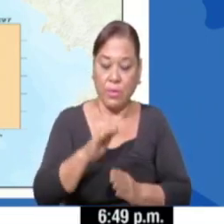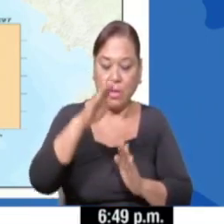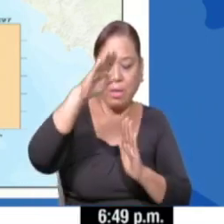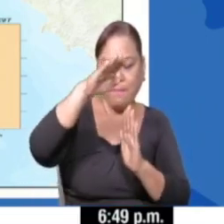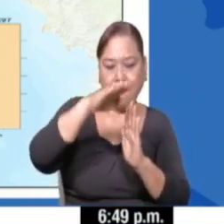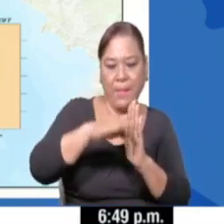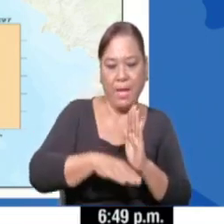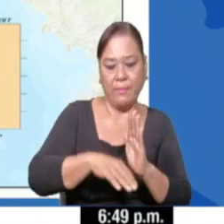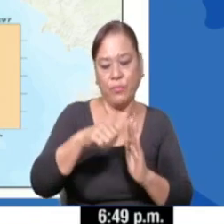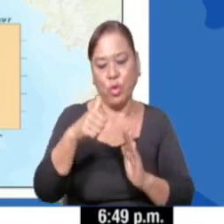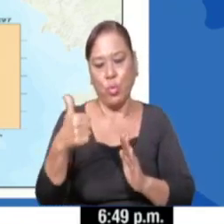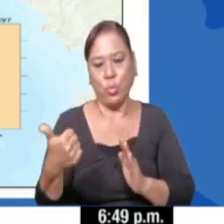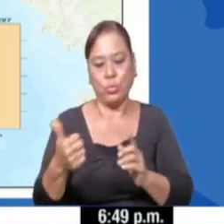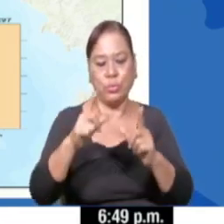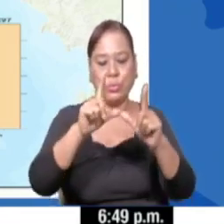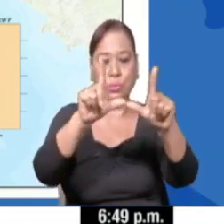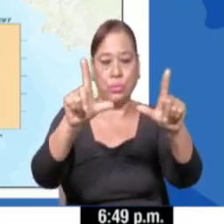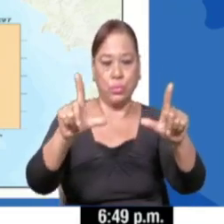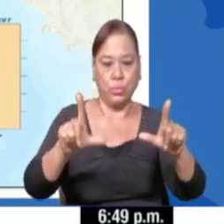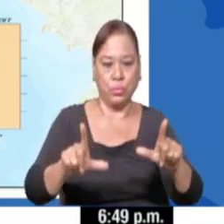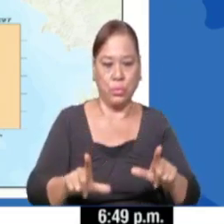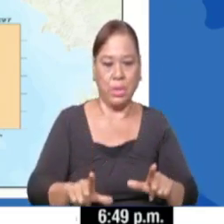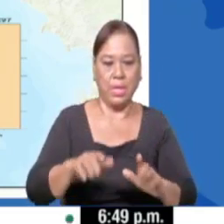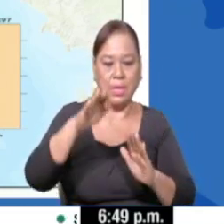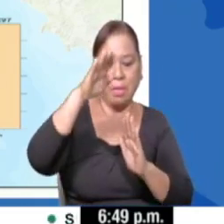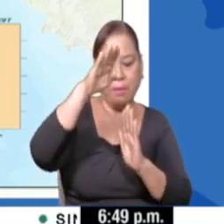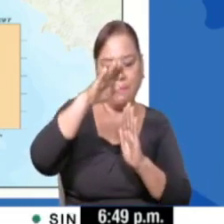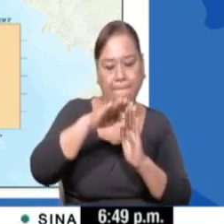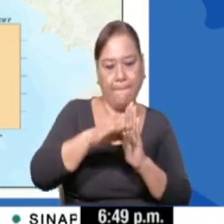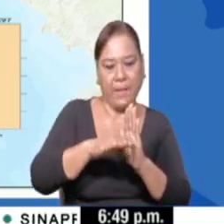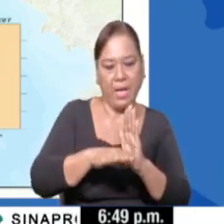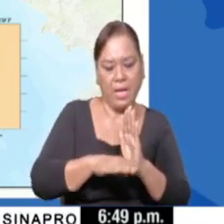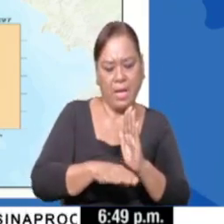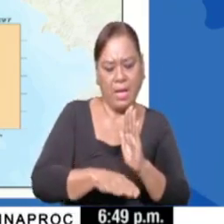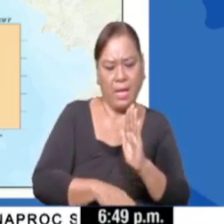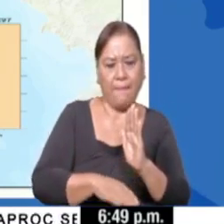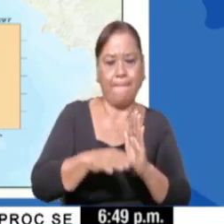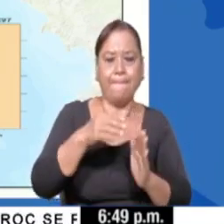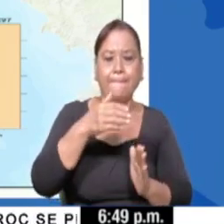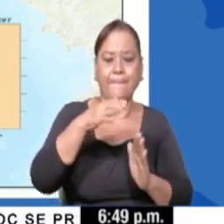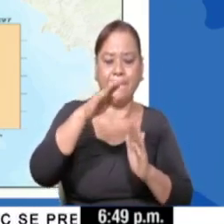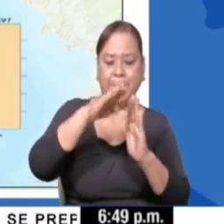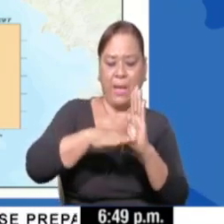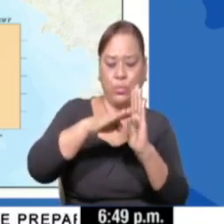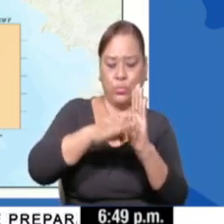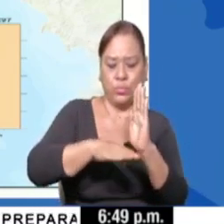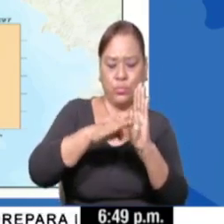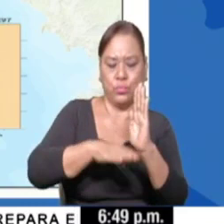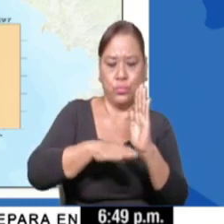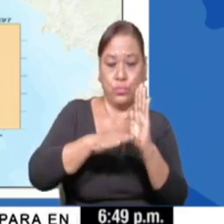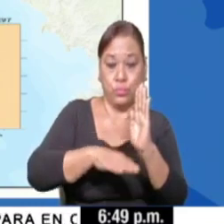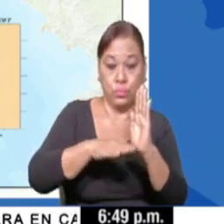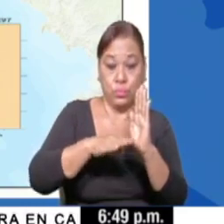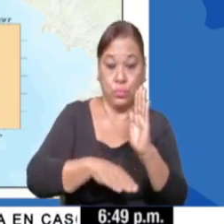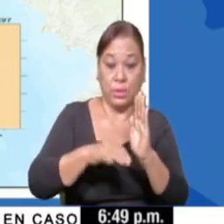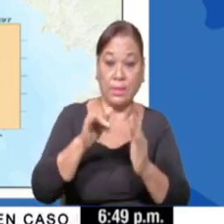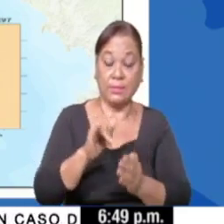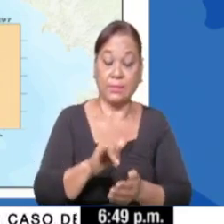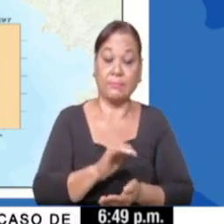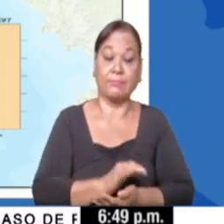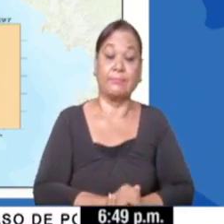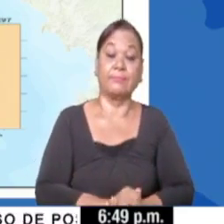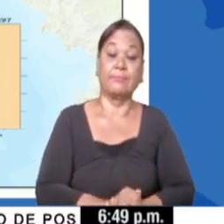Sin embargo, las demás provincias y regiones es de la incidencia muy baja, o sea, menor a 87 casos por 100 mil